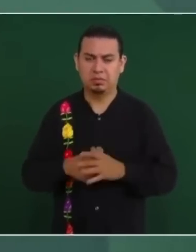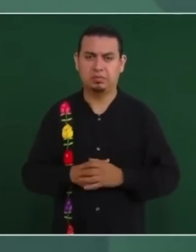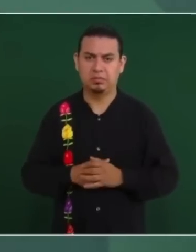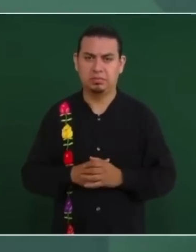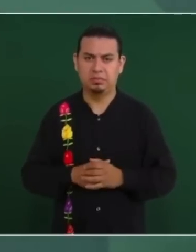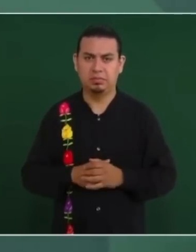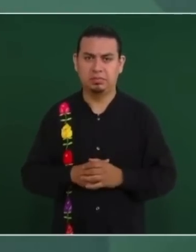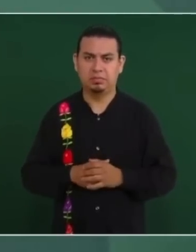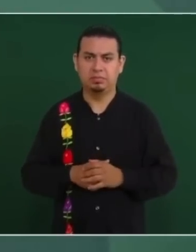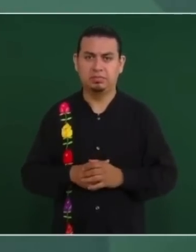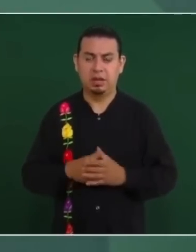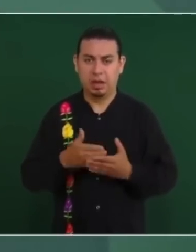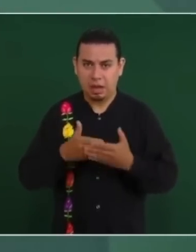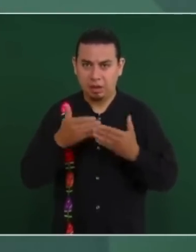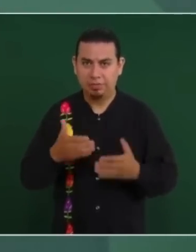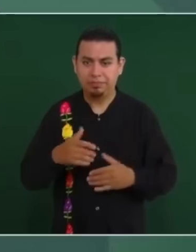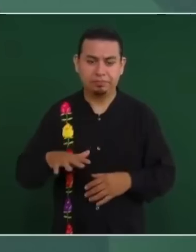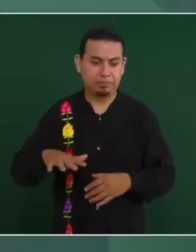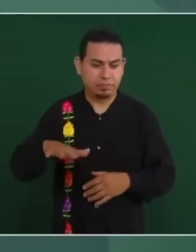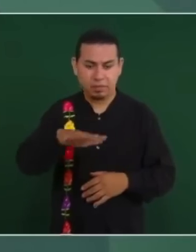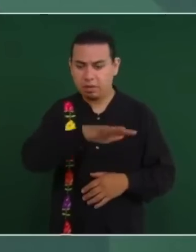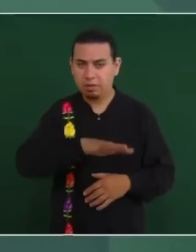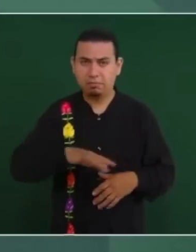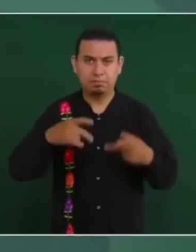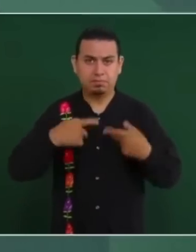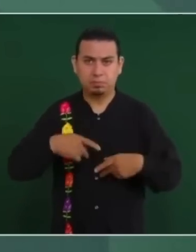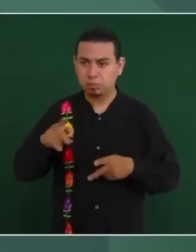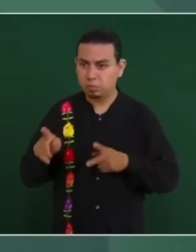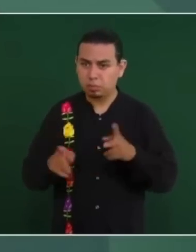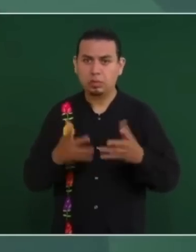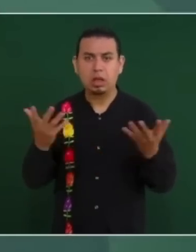es el pueblo el que manda, es el pueblo el que decide.